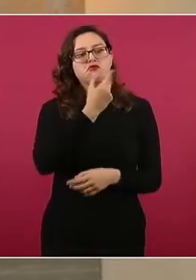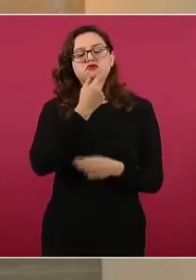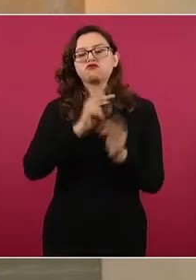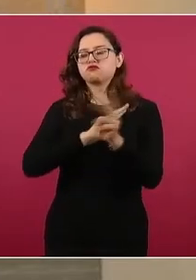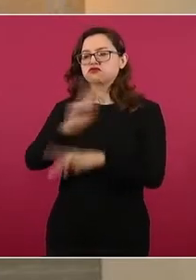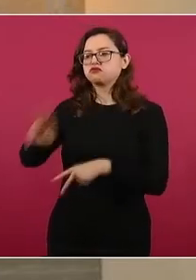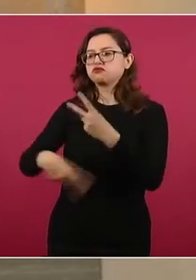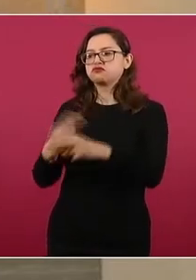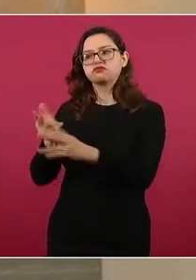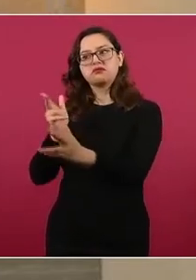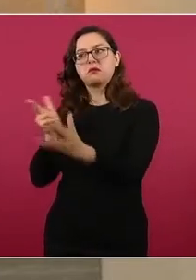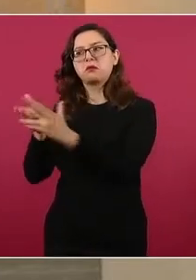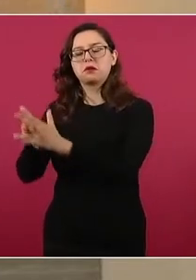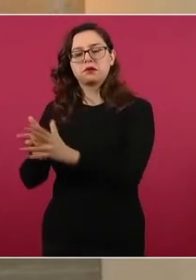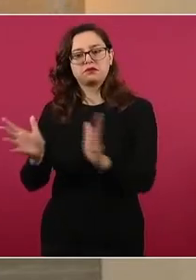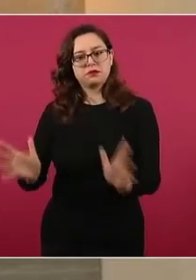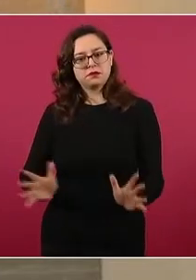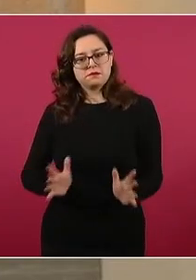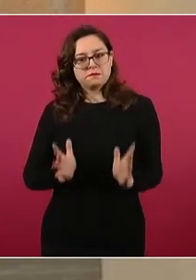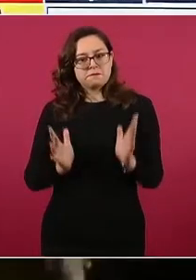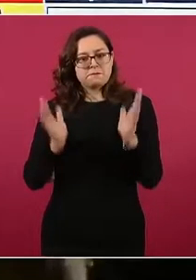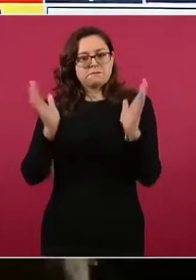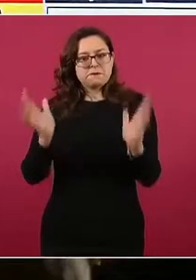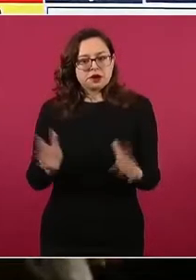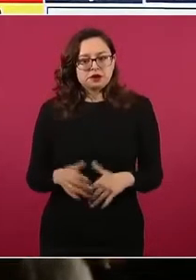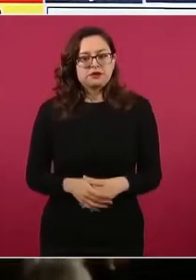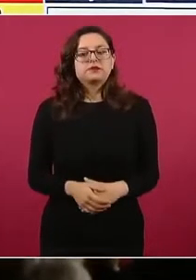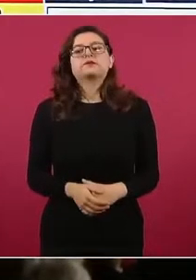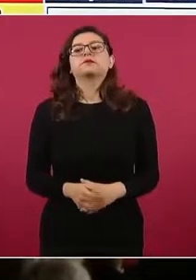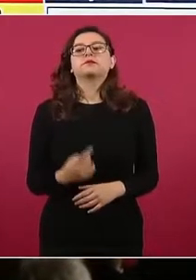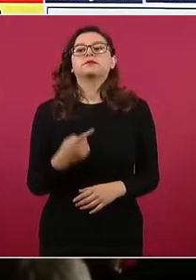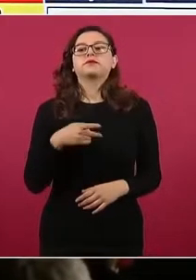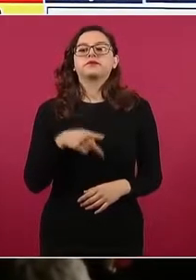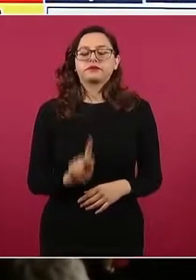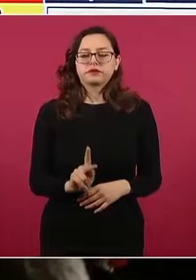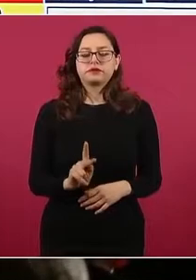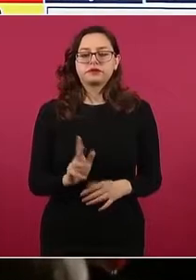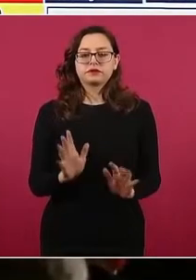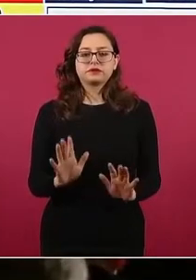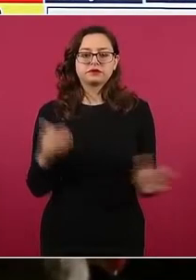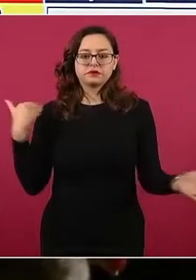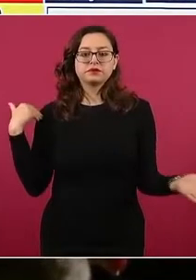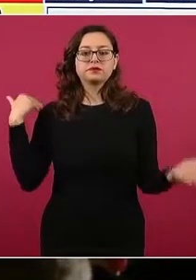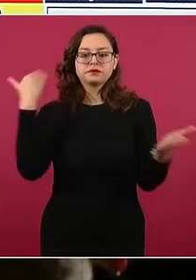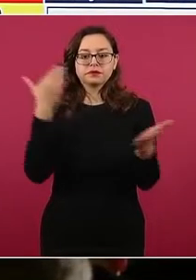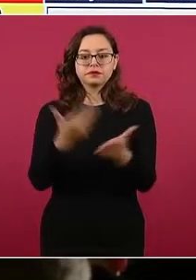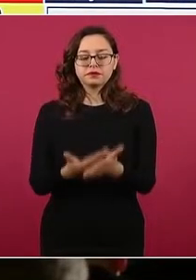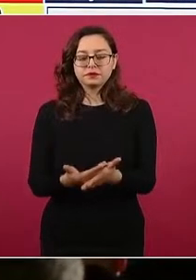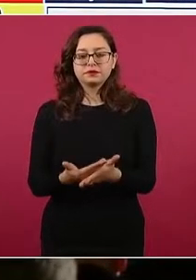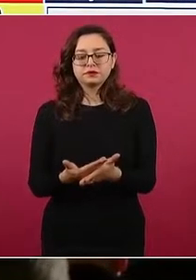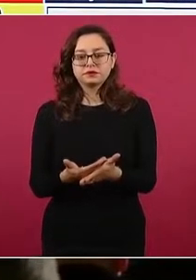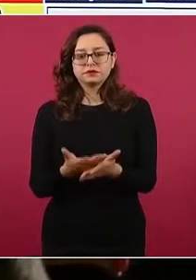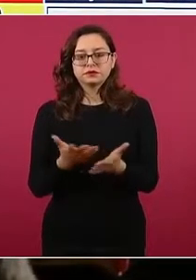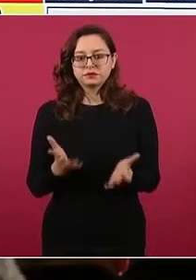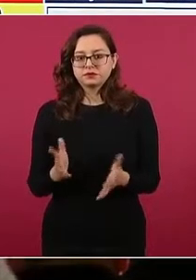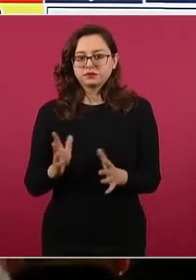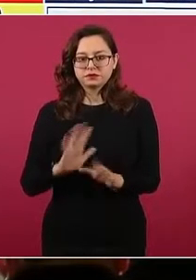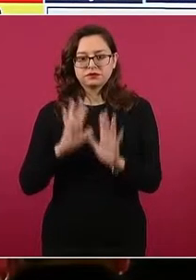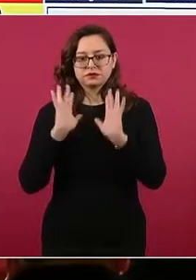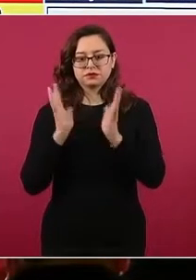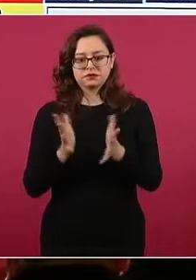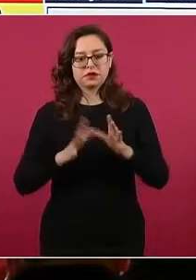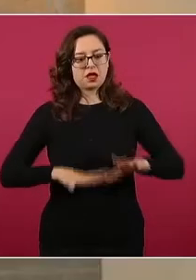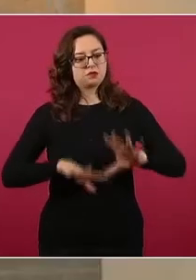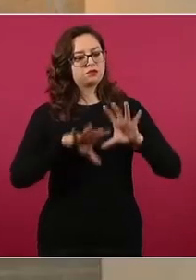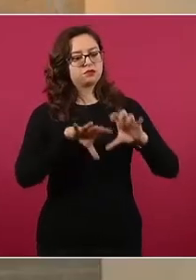Veracruz y el país. No obstante ello, se ha dado resultados y se detuvo en ese contexto a